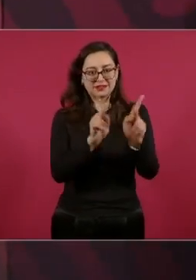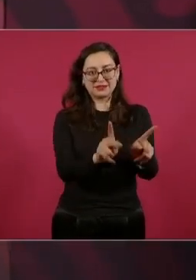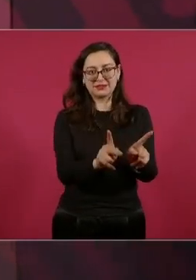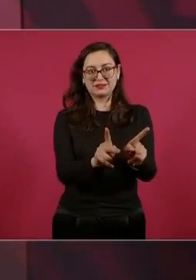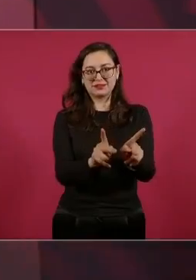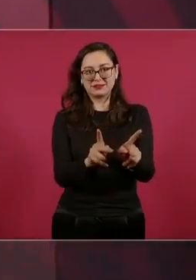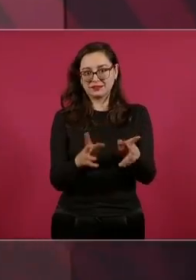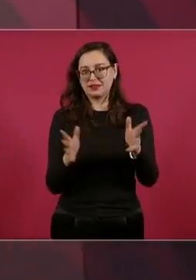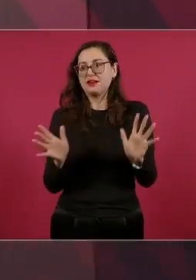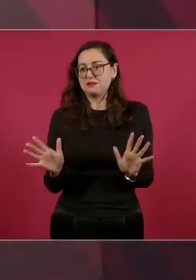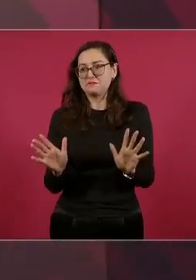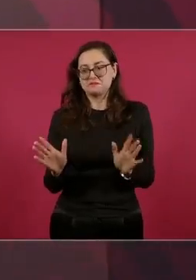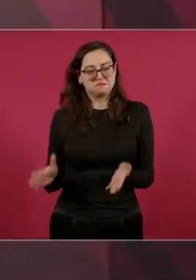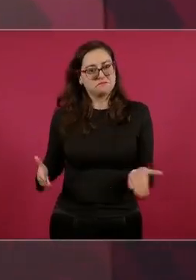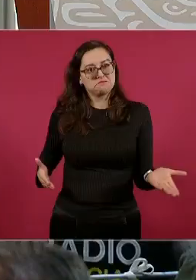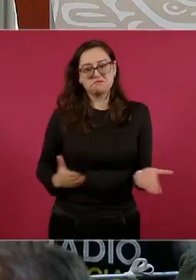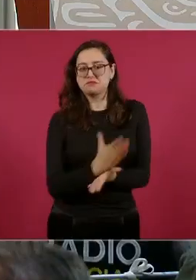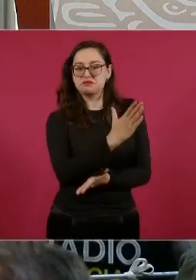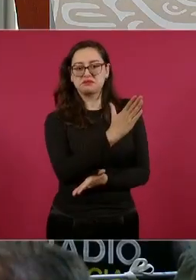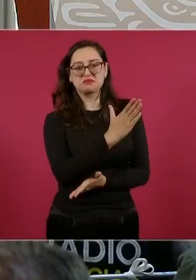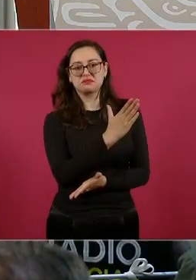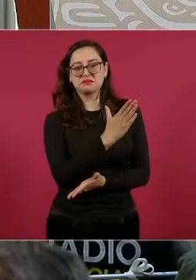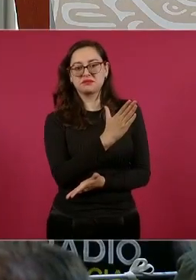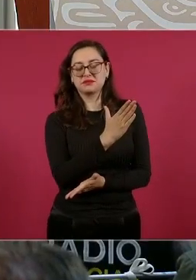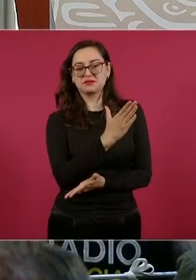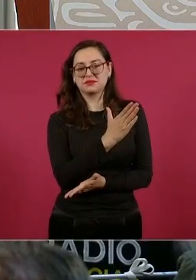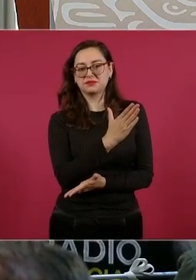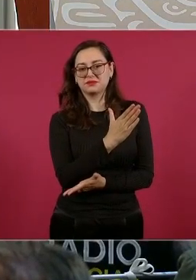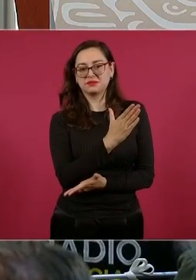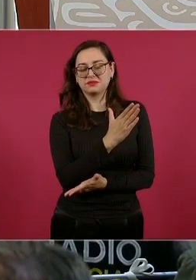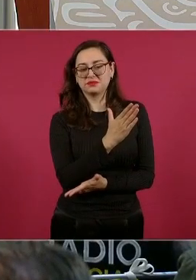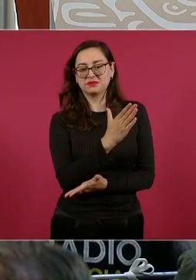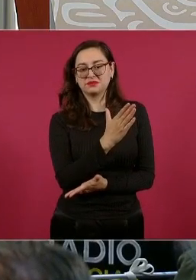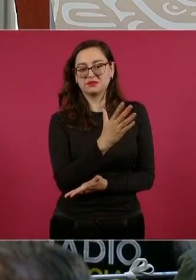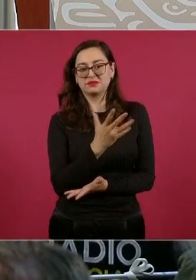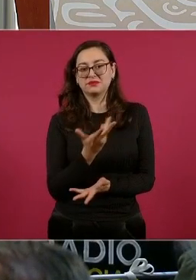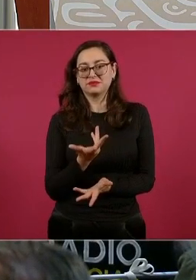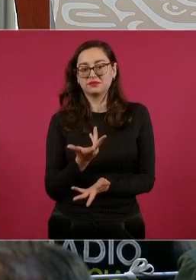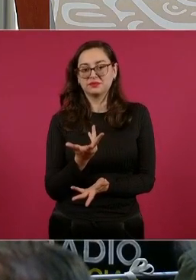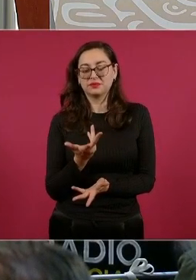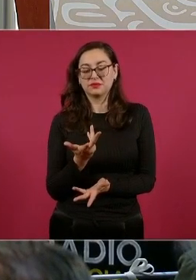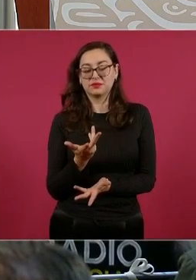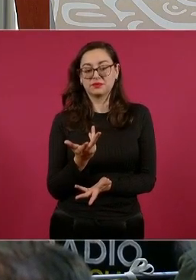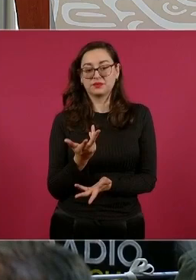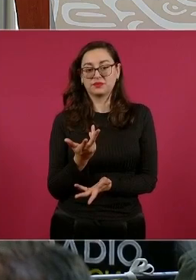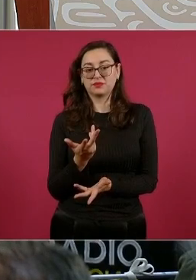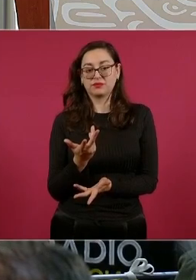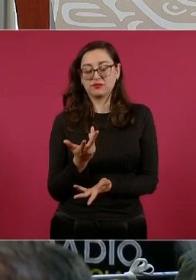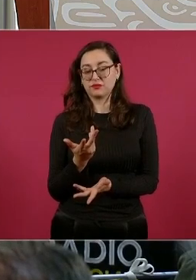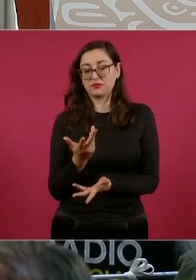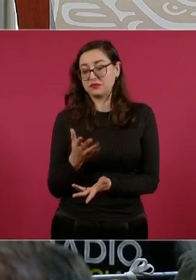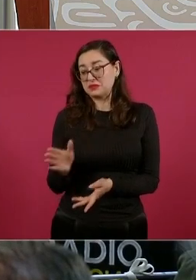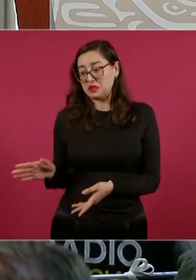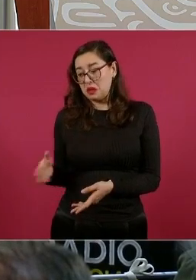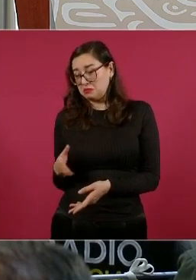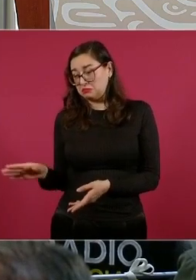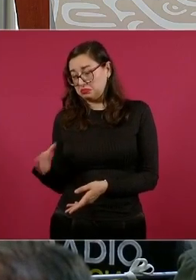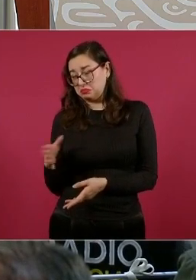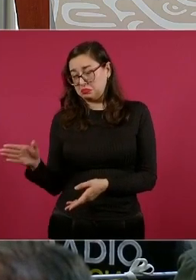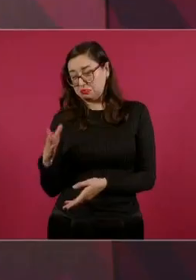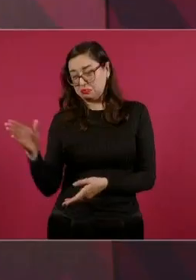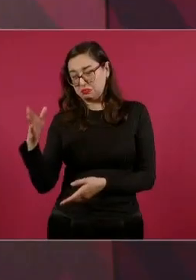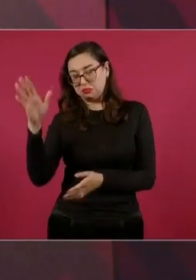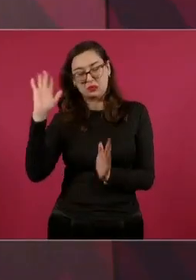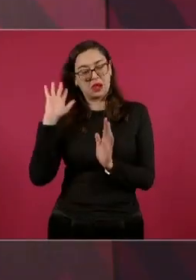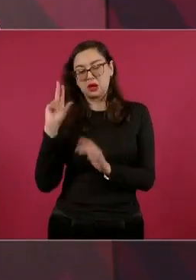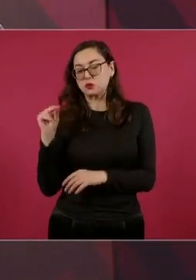ya vamos a tener el camino